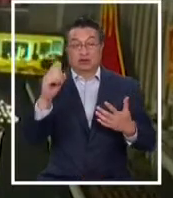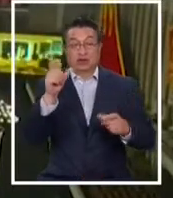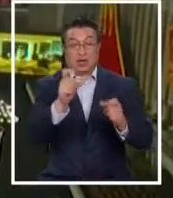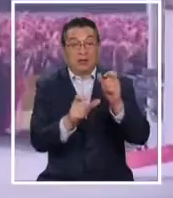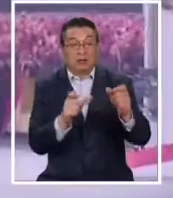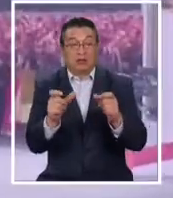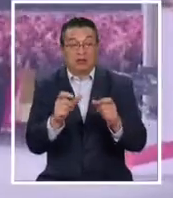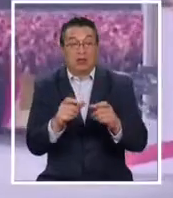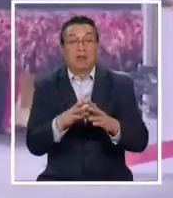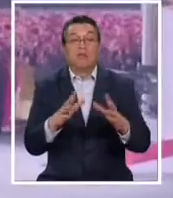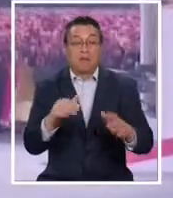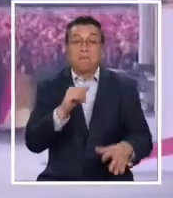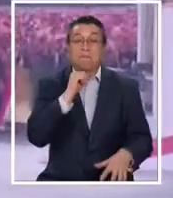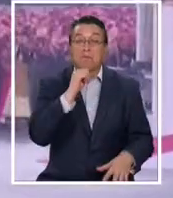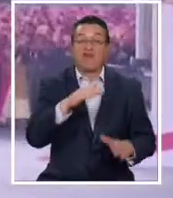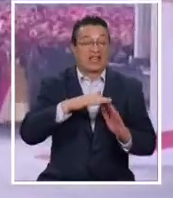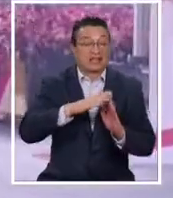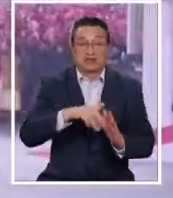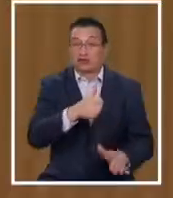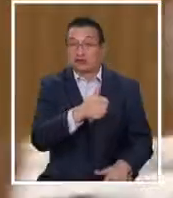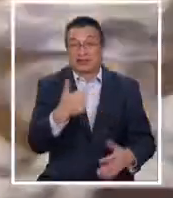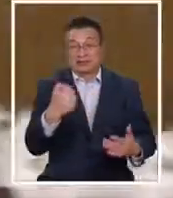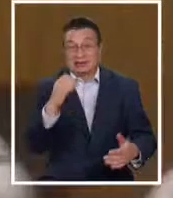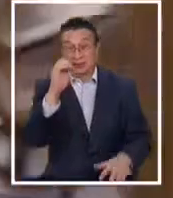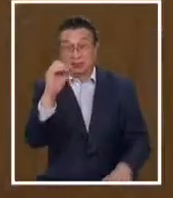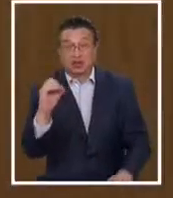población vive bajo la línea de la pobreza.